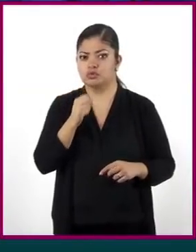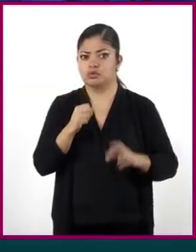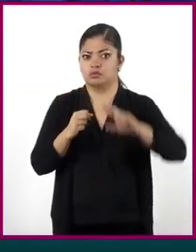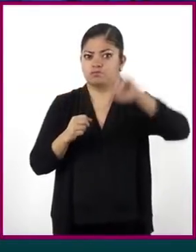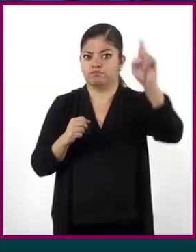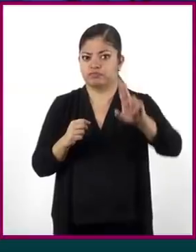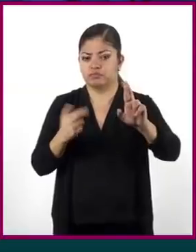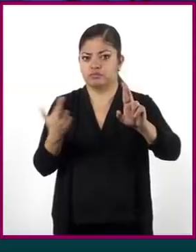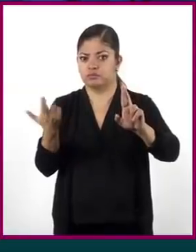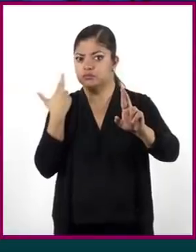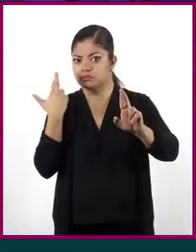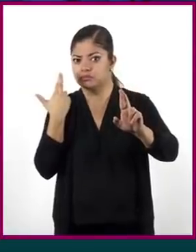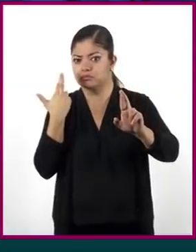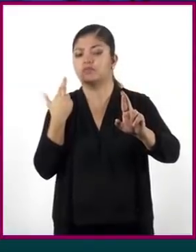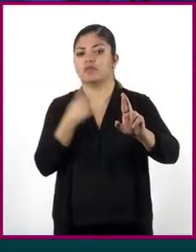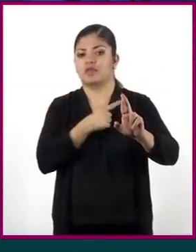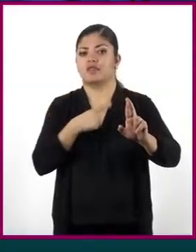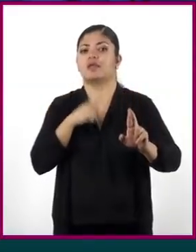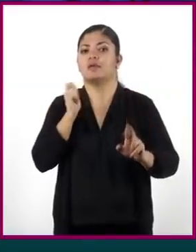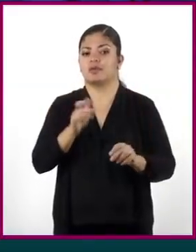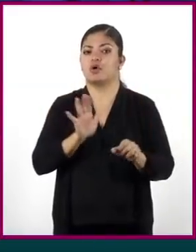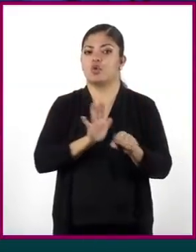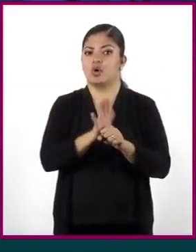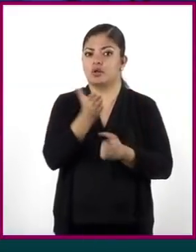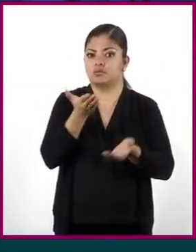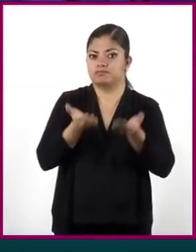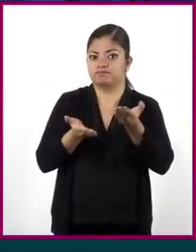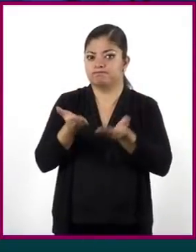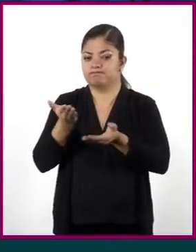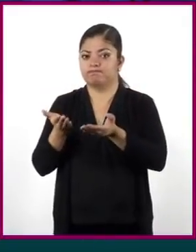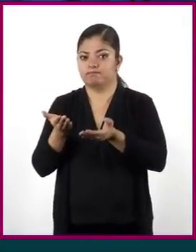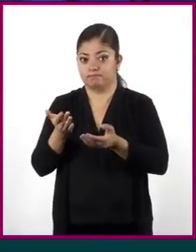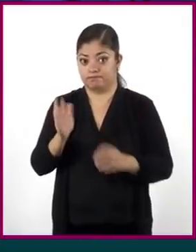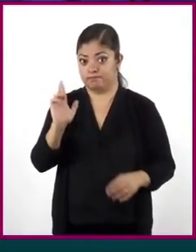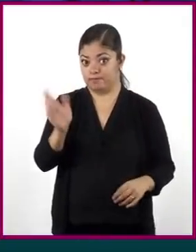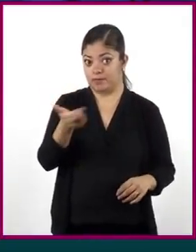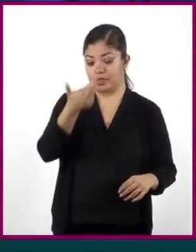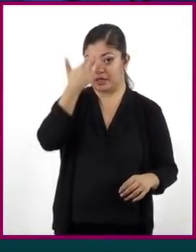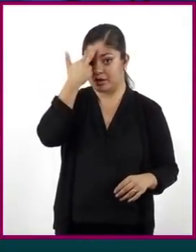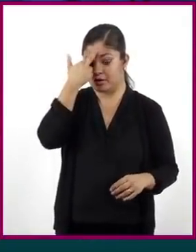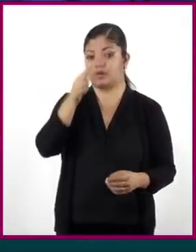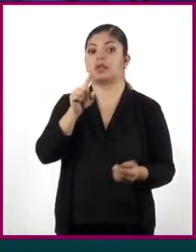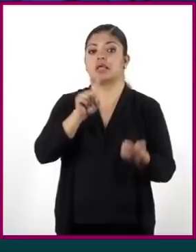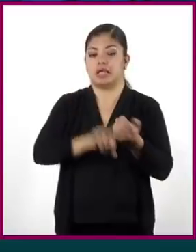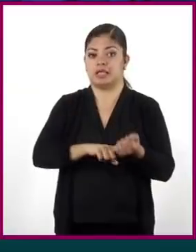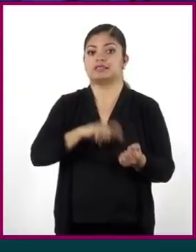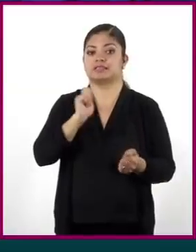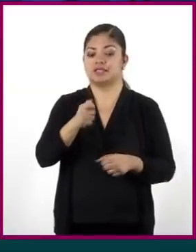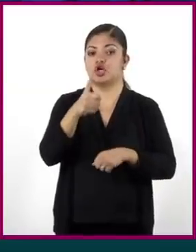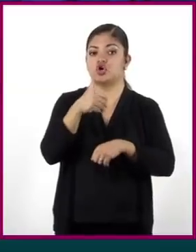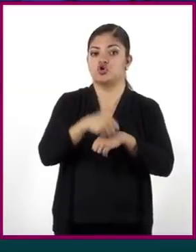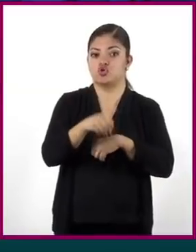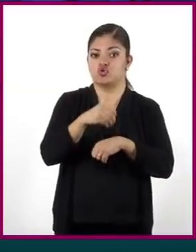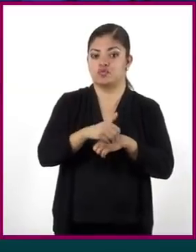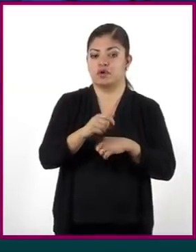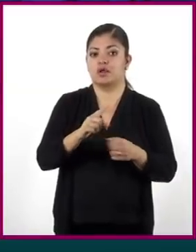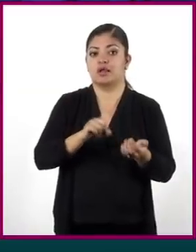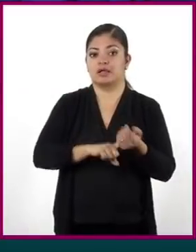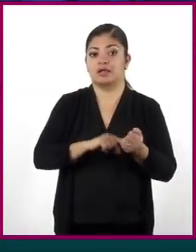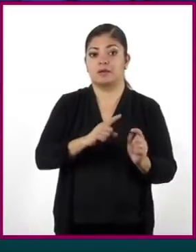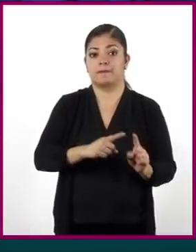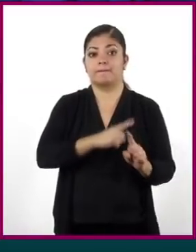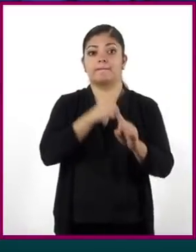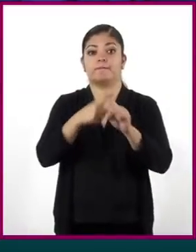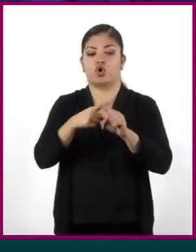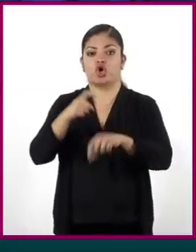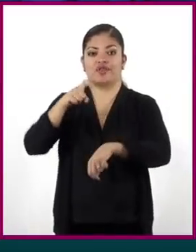es necesario encontrar la constante de proporcionalidad, que como bien recuerdas, en este caso es el número por el cual se multiplica el